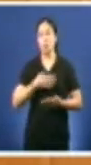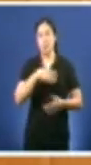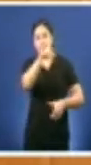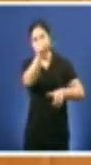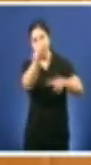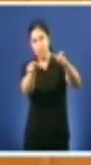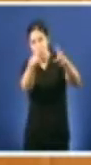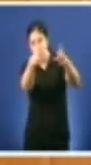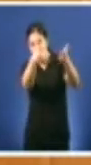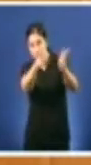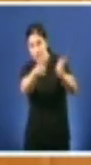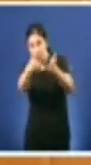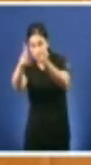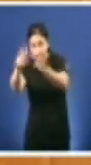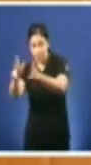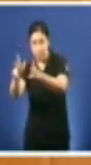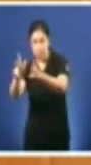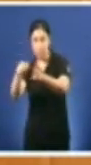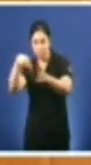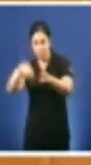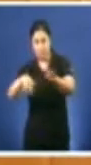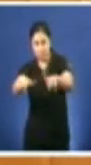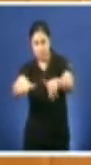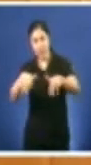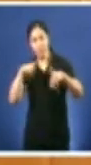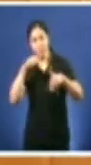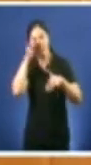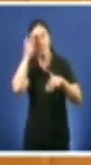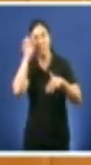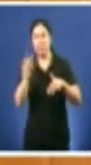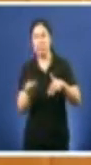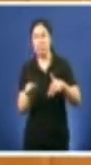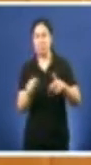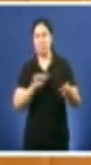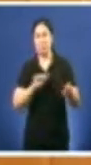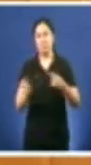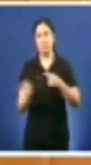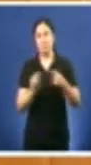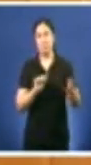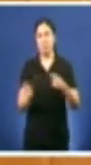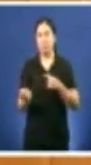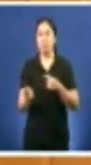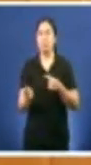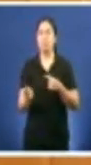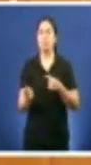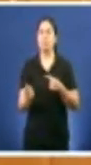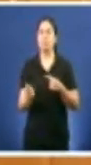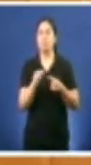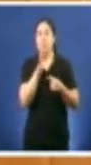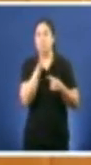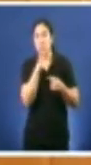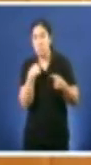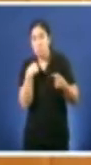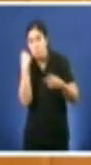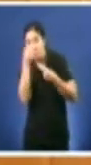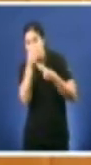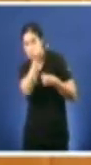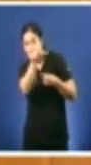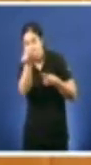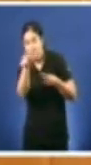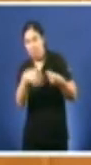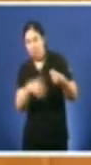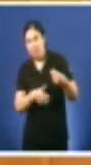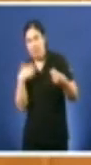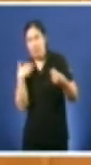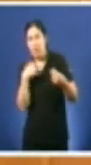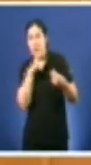escoitando este debate, supoño que indignadas porque se eu estou indignadas supoño que estarán moito máis